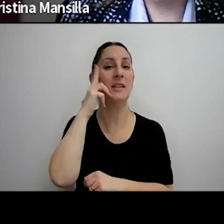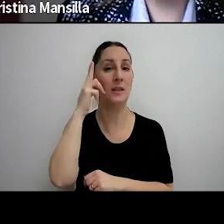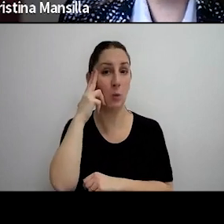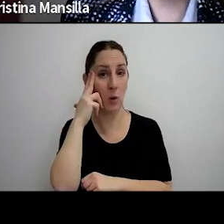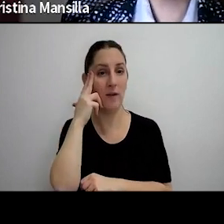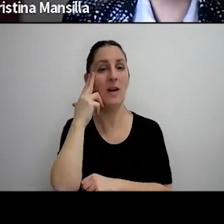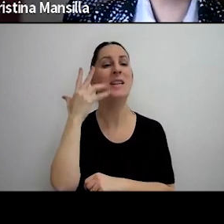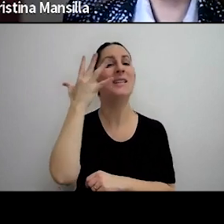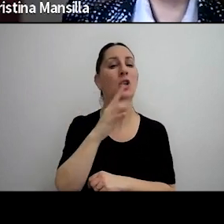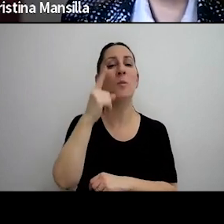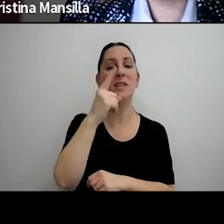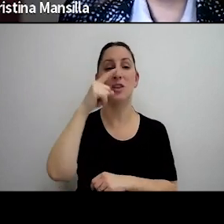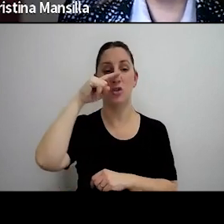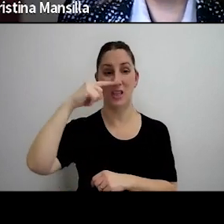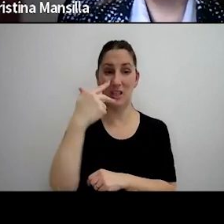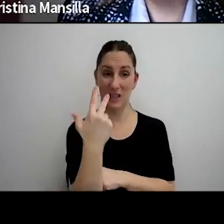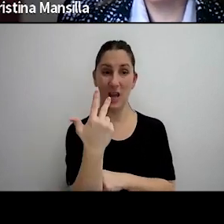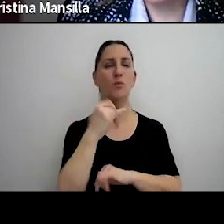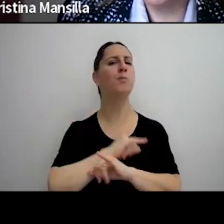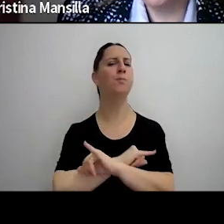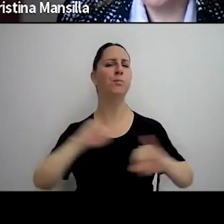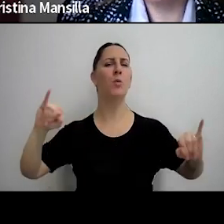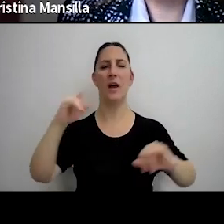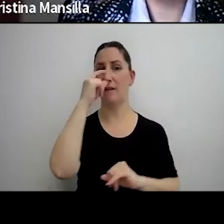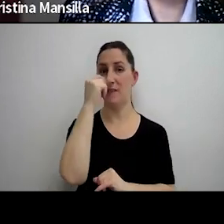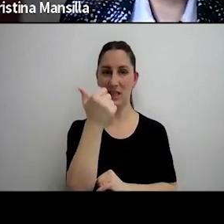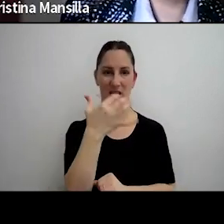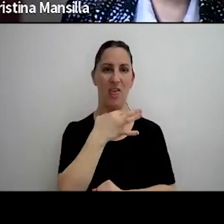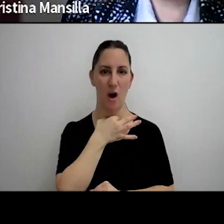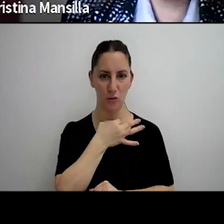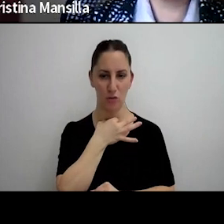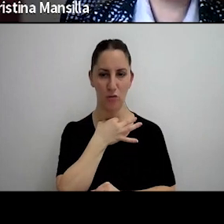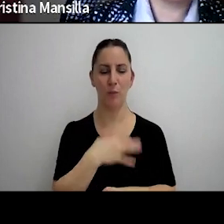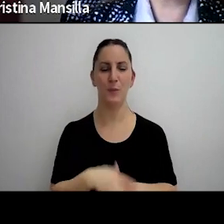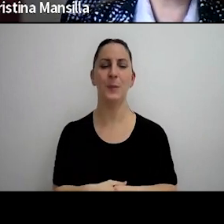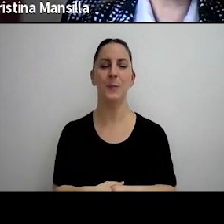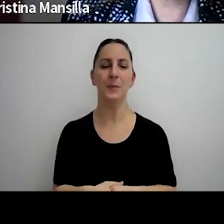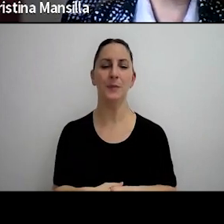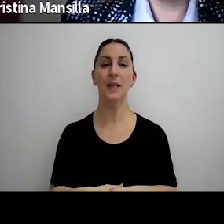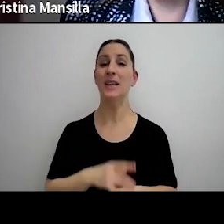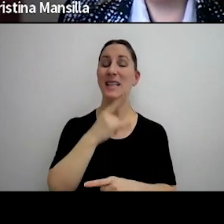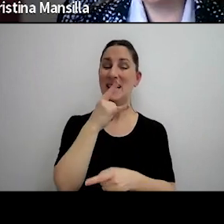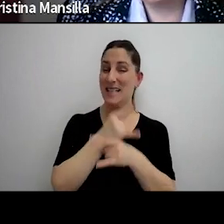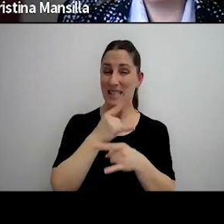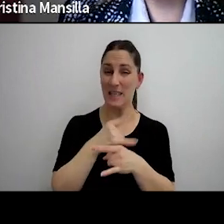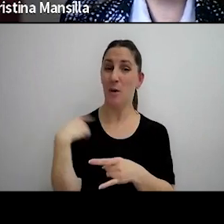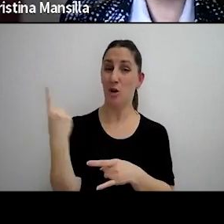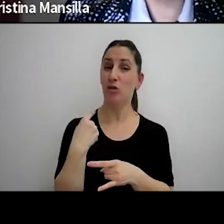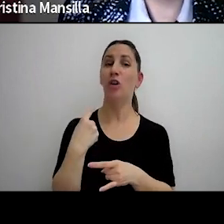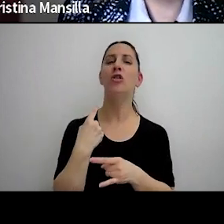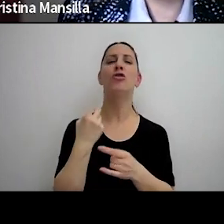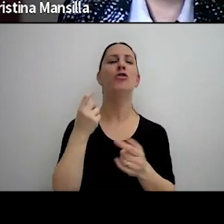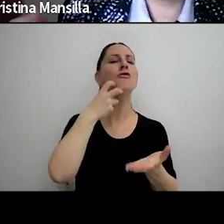5339-5173, publicada el 26 de agosto. Siempre que hacemos el resumen de